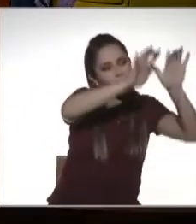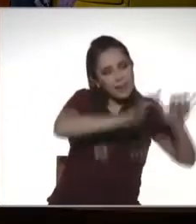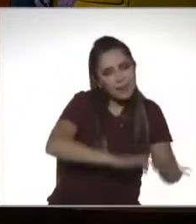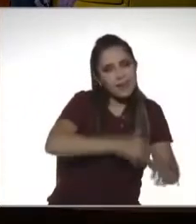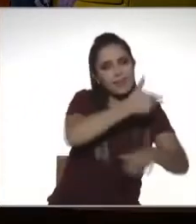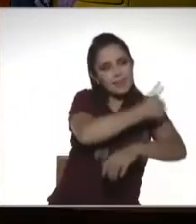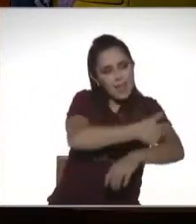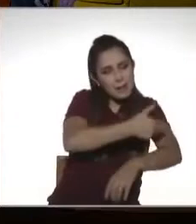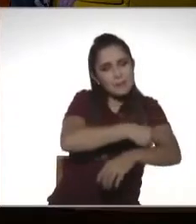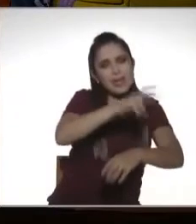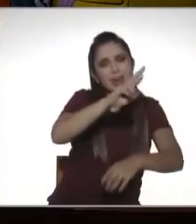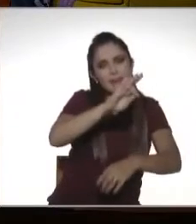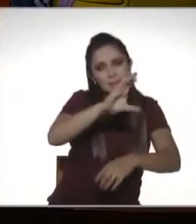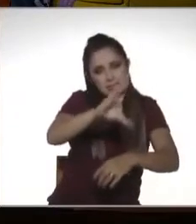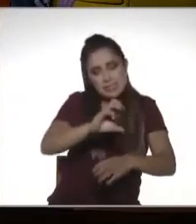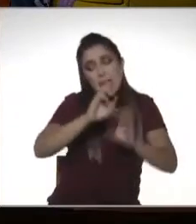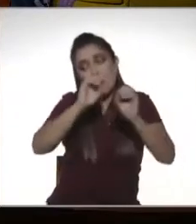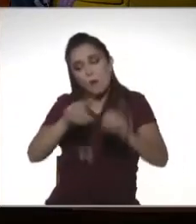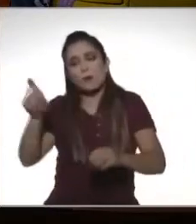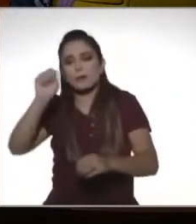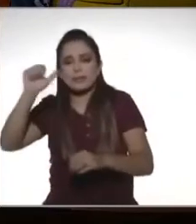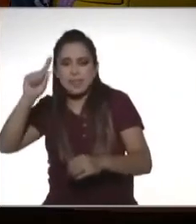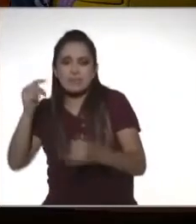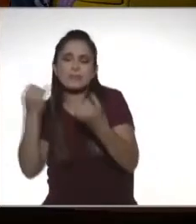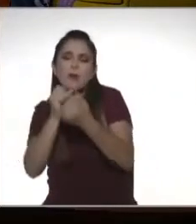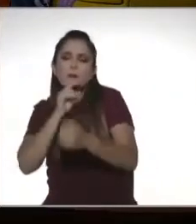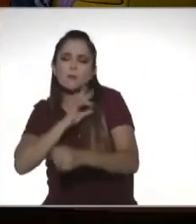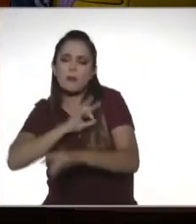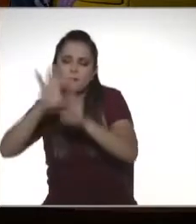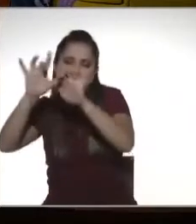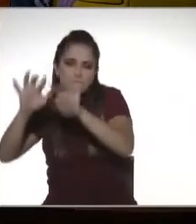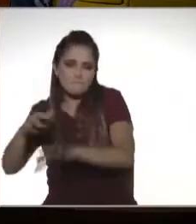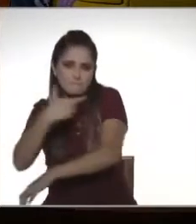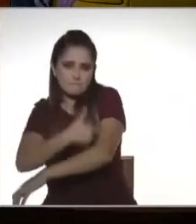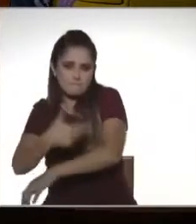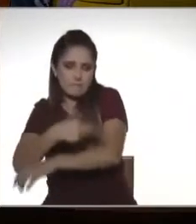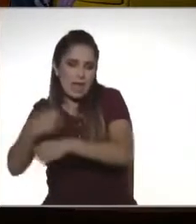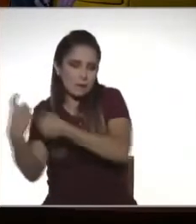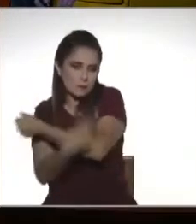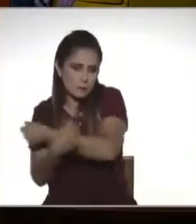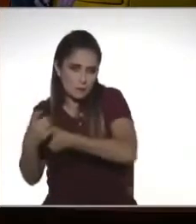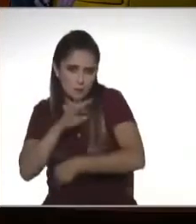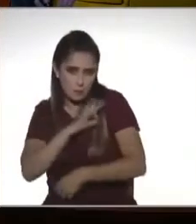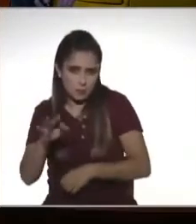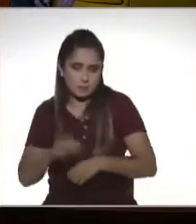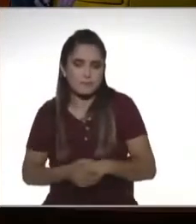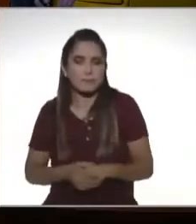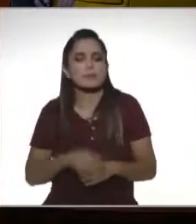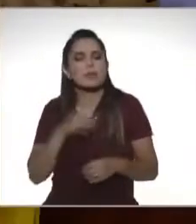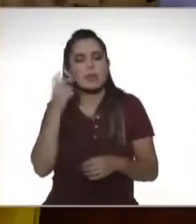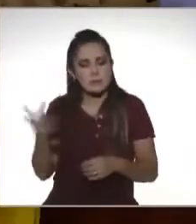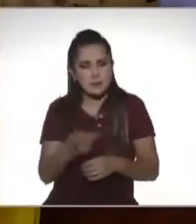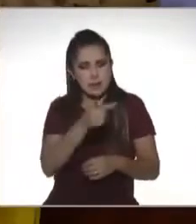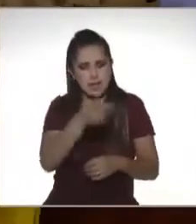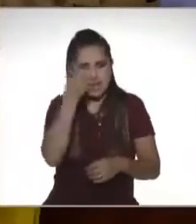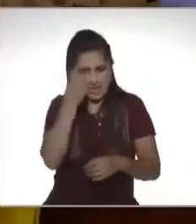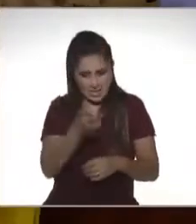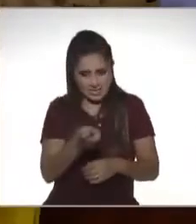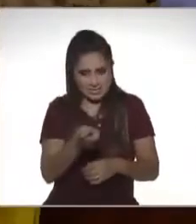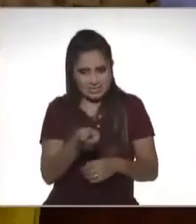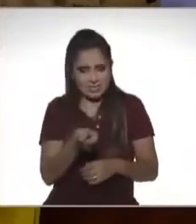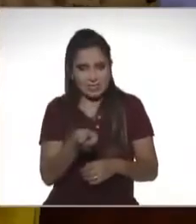o porque el SAT, de manera directa, también lo registró. Nos preguntan, Nat, que cuando se hace ese tipo de actividad,